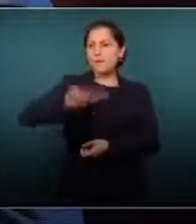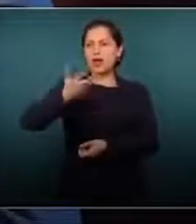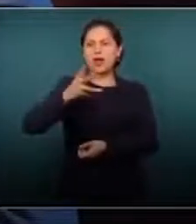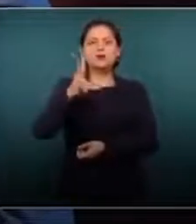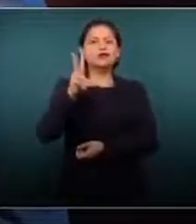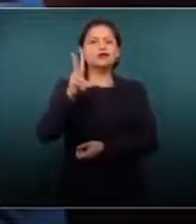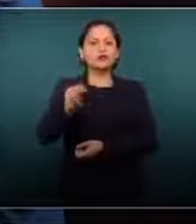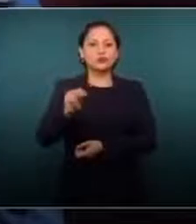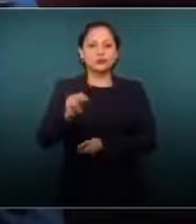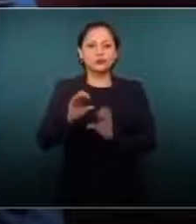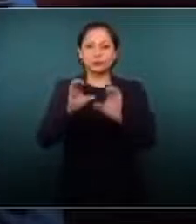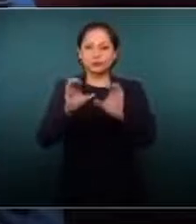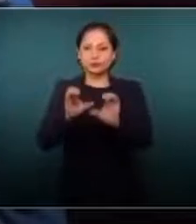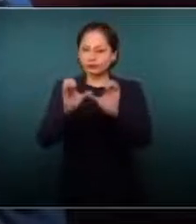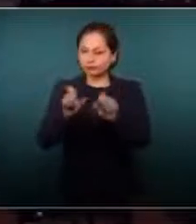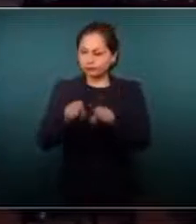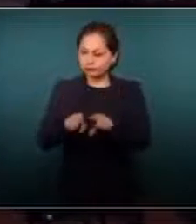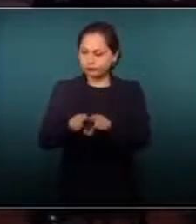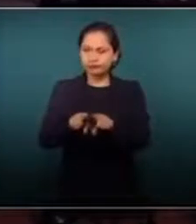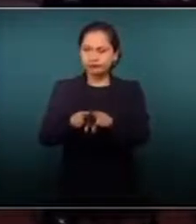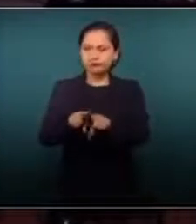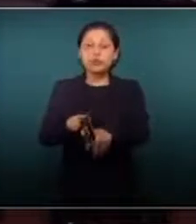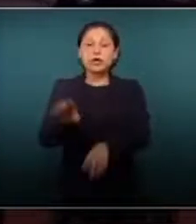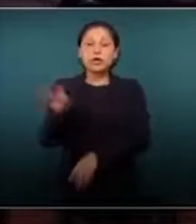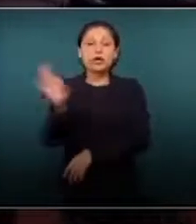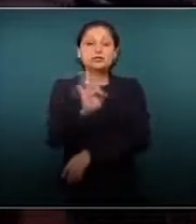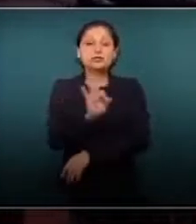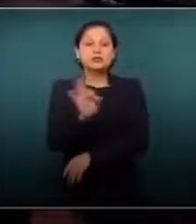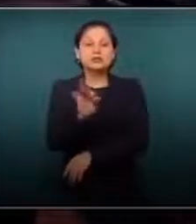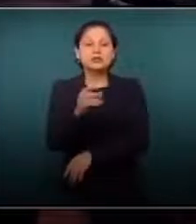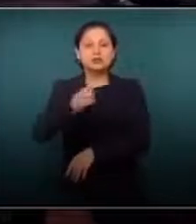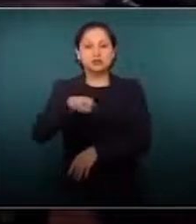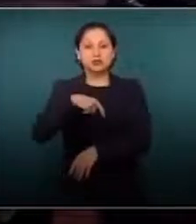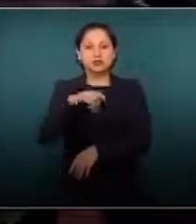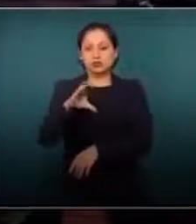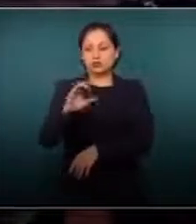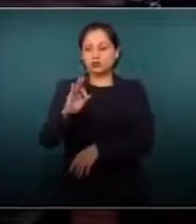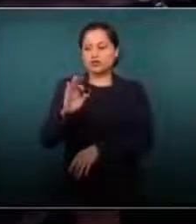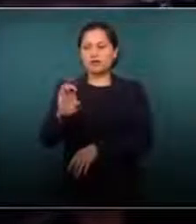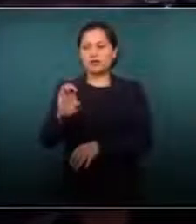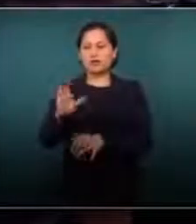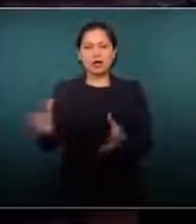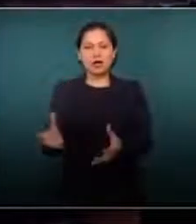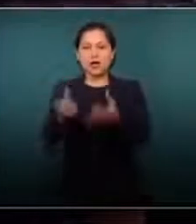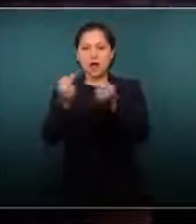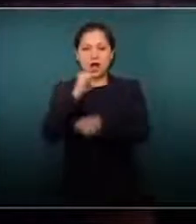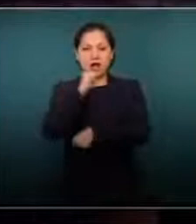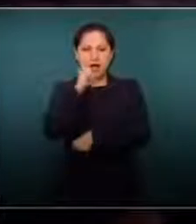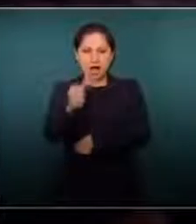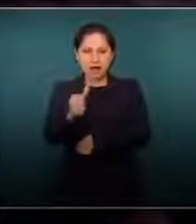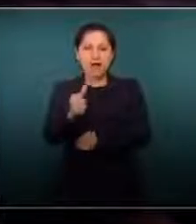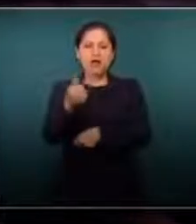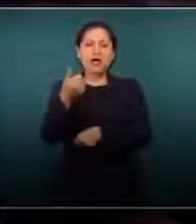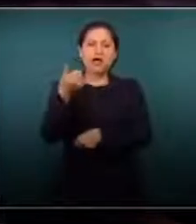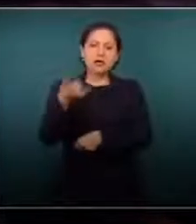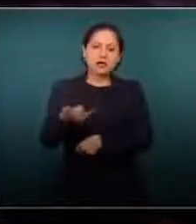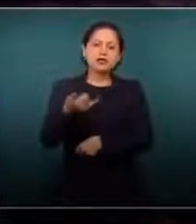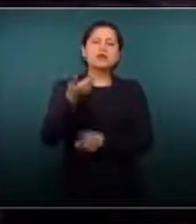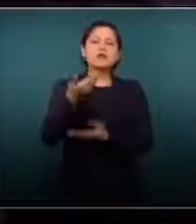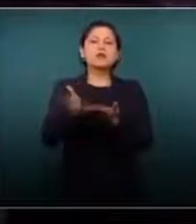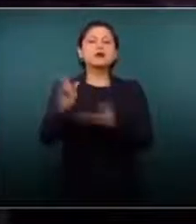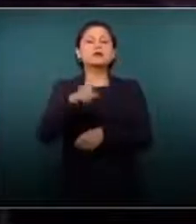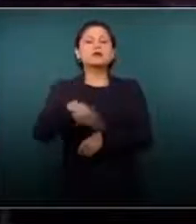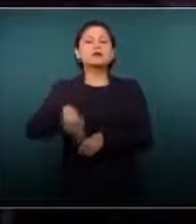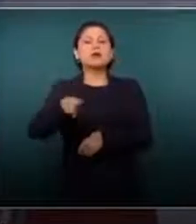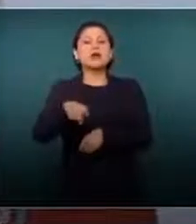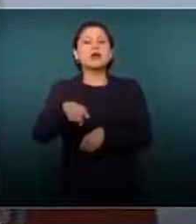Si no rescatamos a la Comisión Federal de Electricidad, si sigue el desorden y